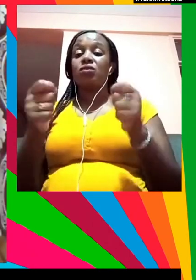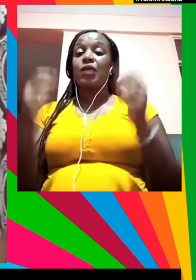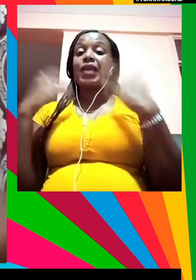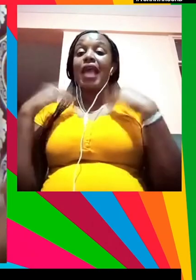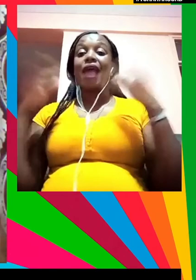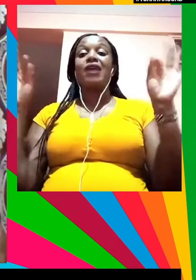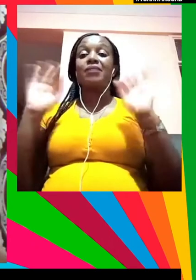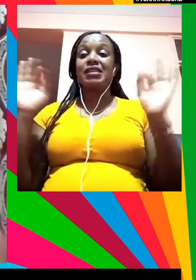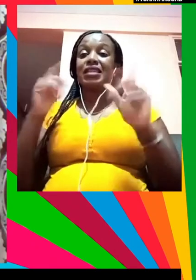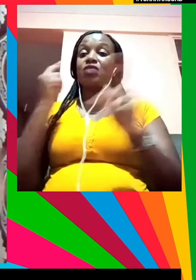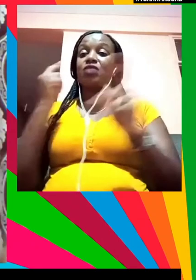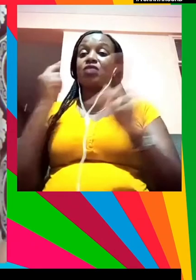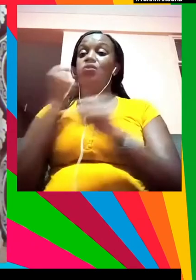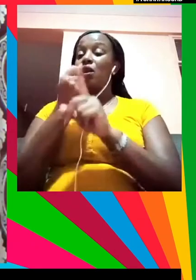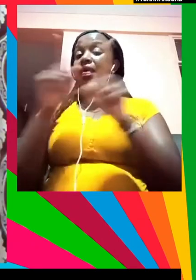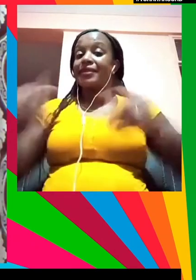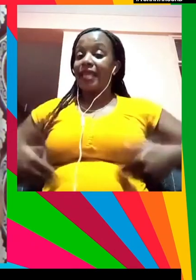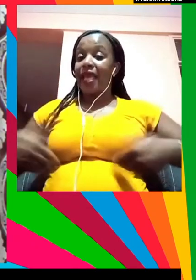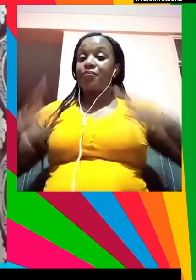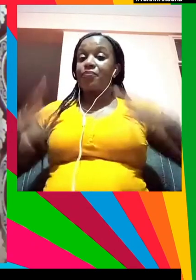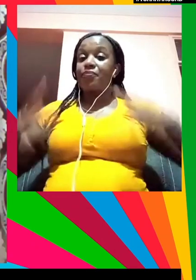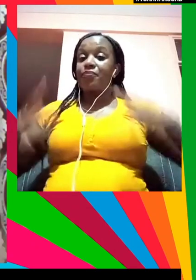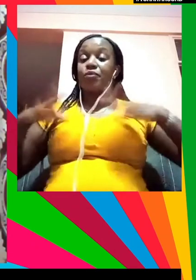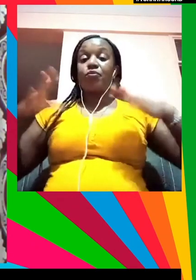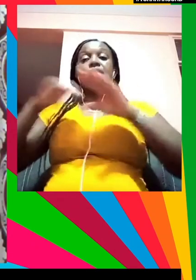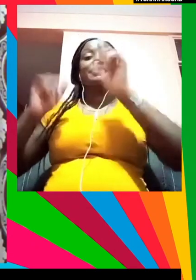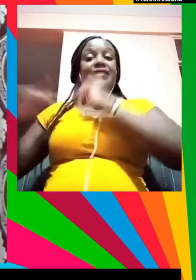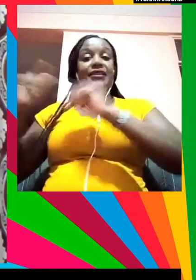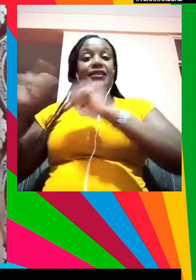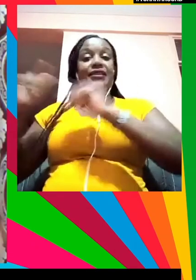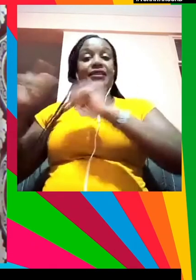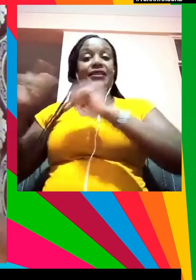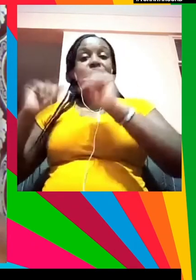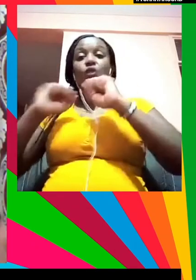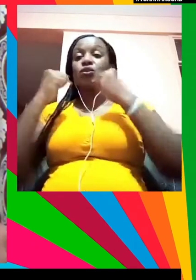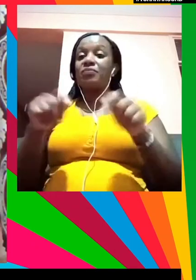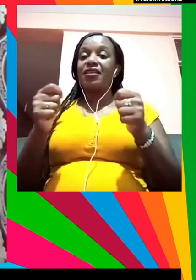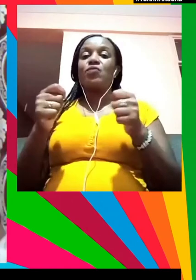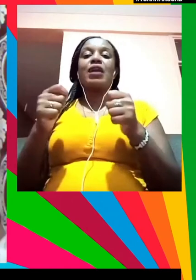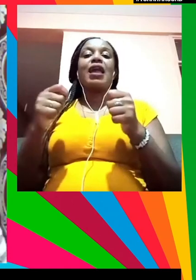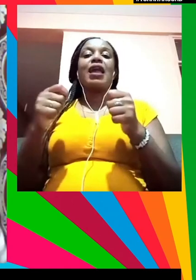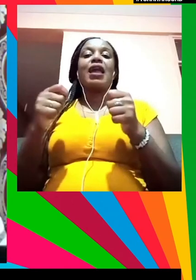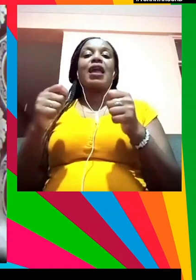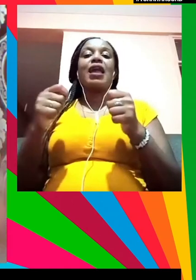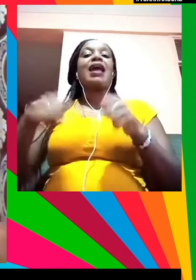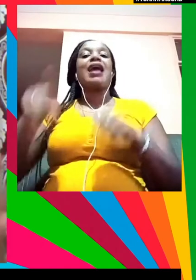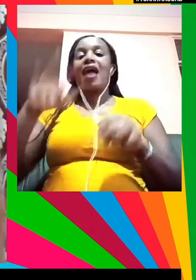ser creo que tenemos herramientas fantásticas que utilizamos muy bien y podemos llegar a todo el mundo